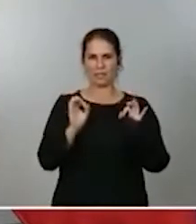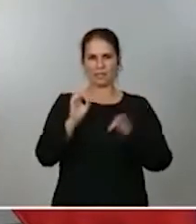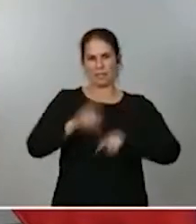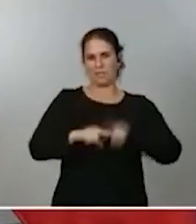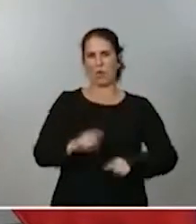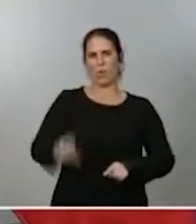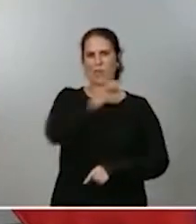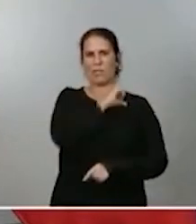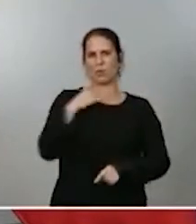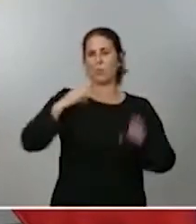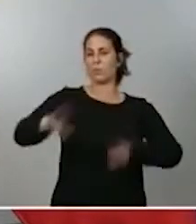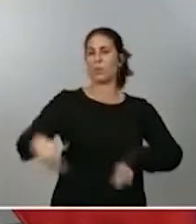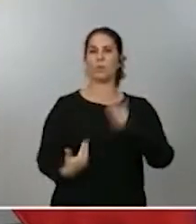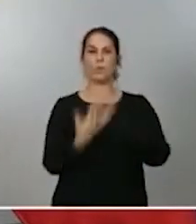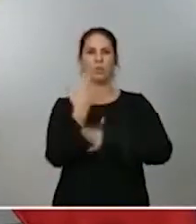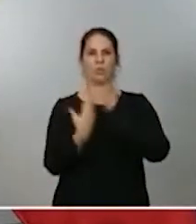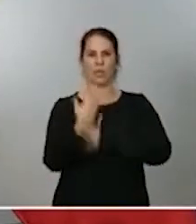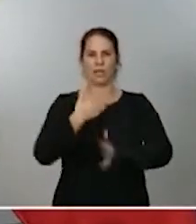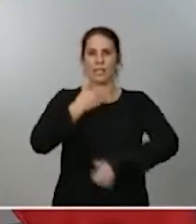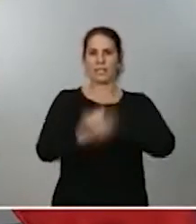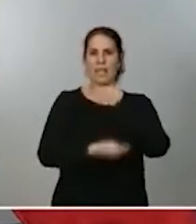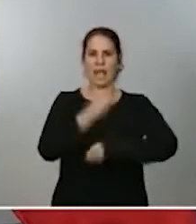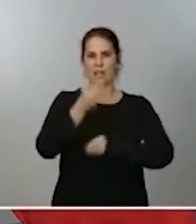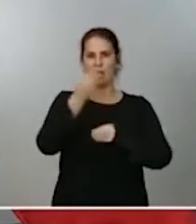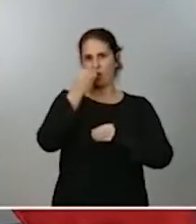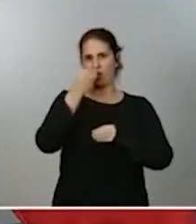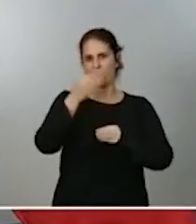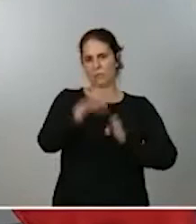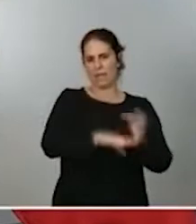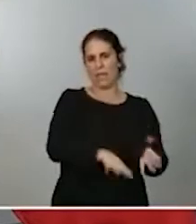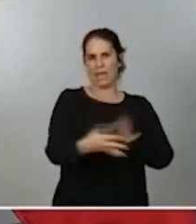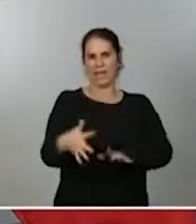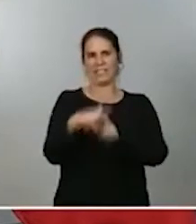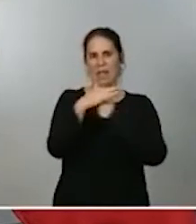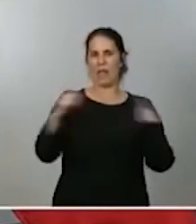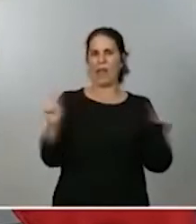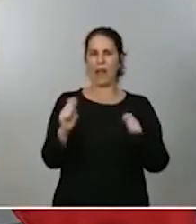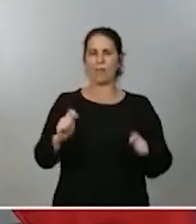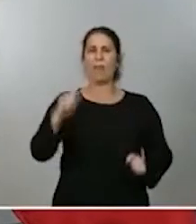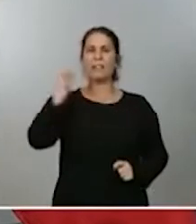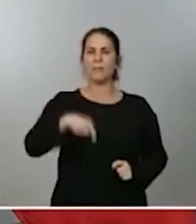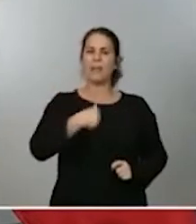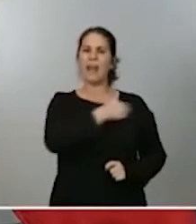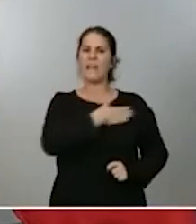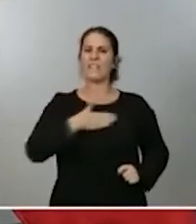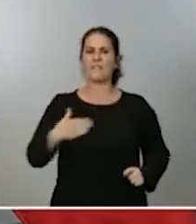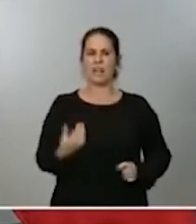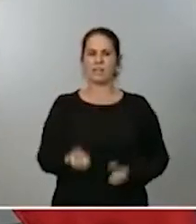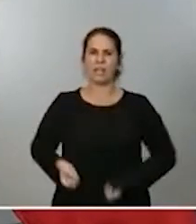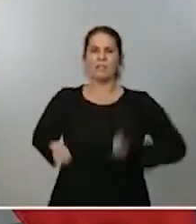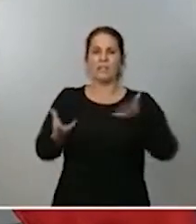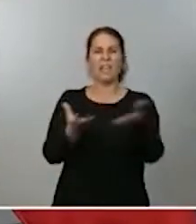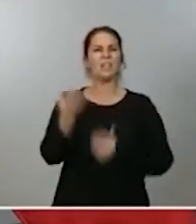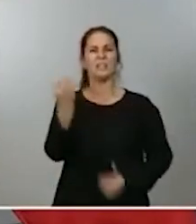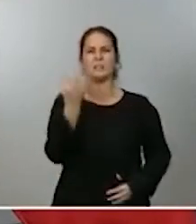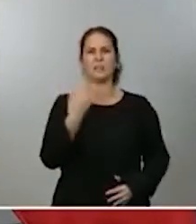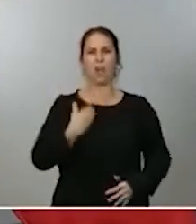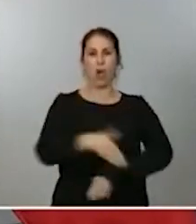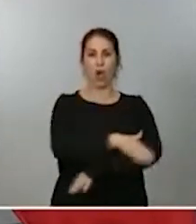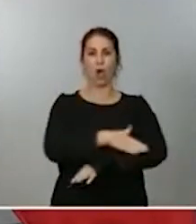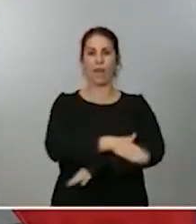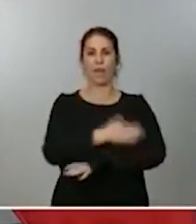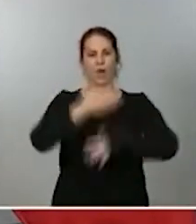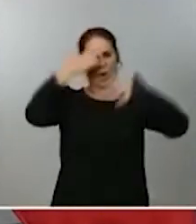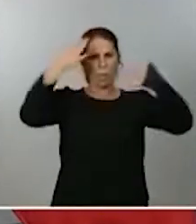días aplicando este estado de alarma, también quiero transmitirles que el Gobierno está convencido que justamente esta